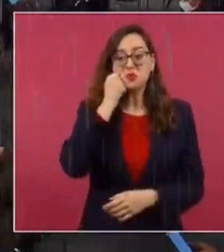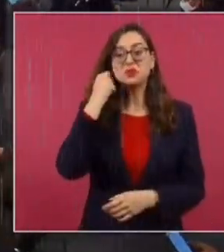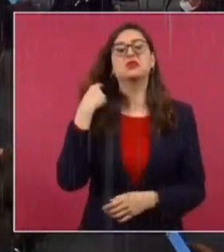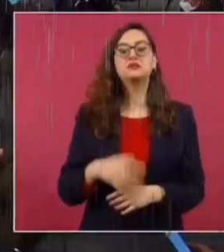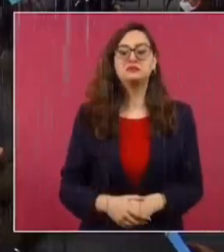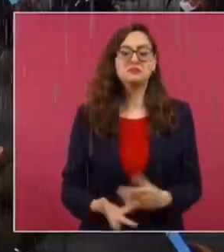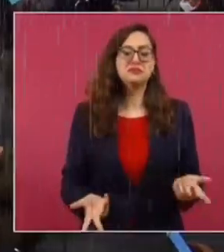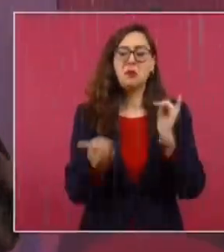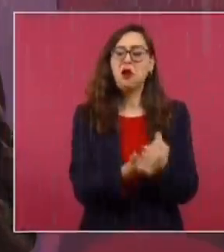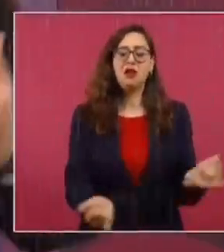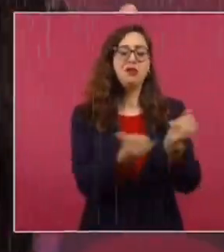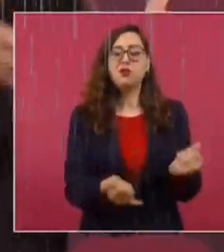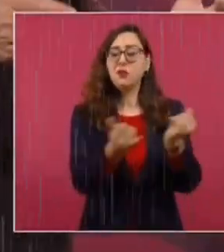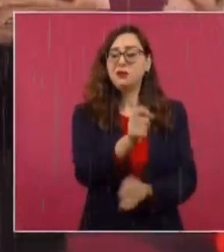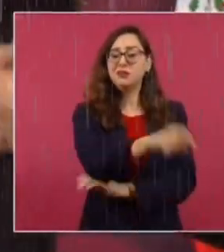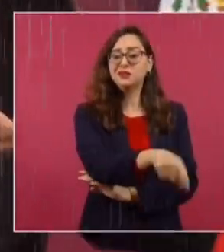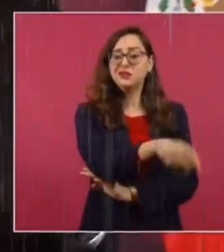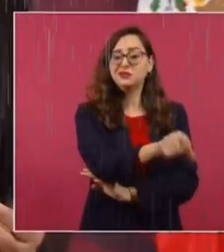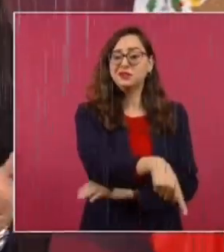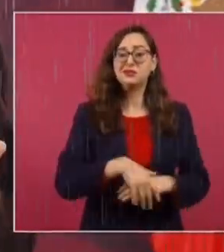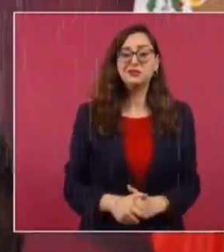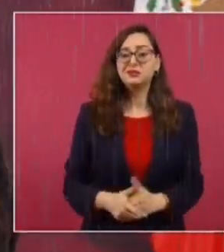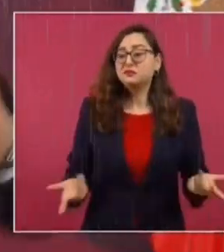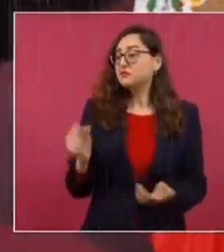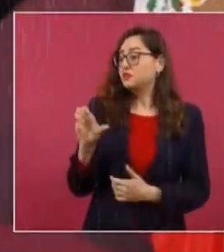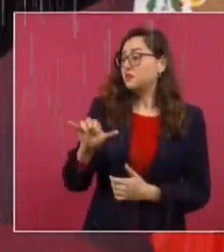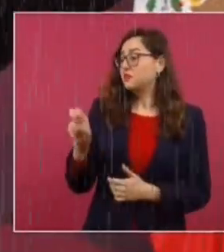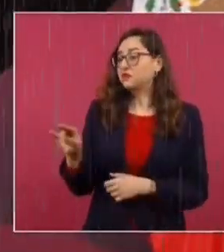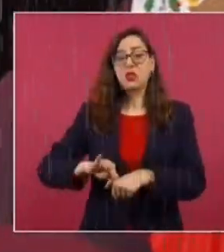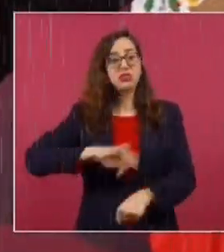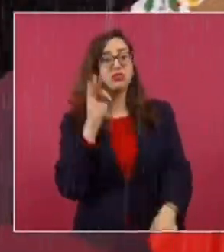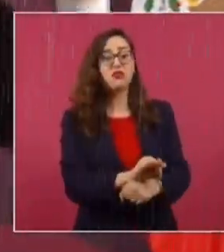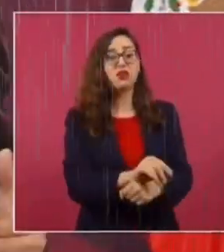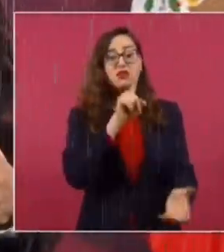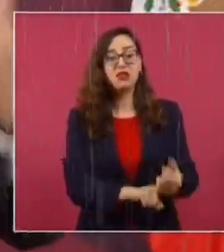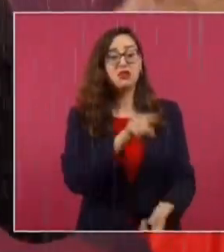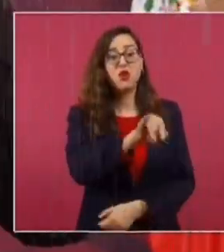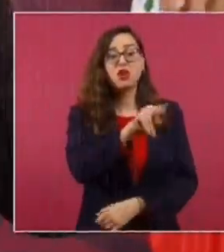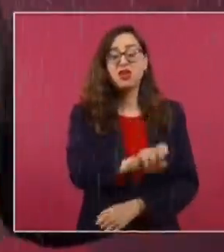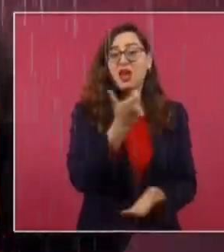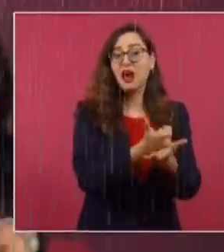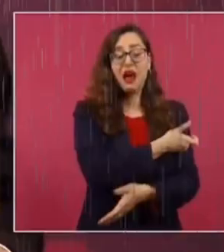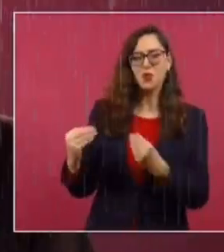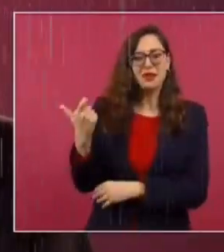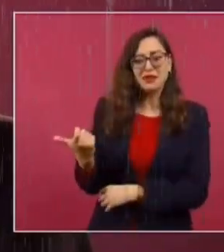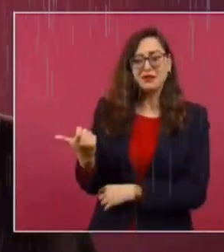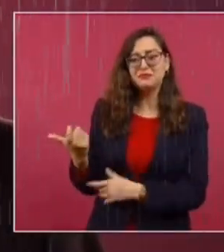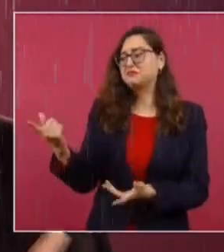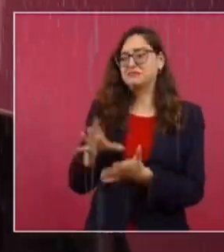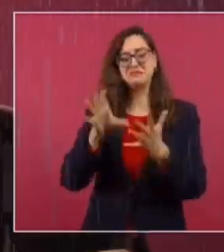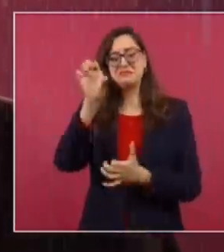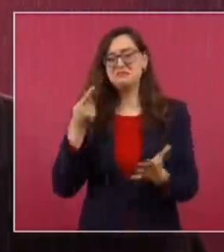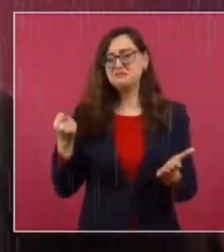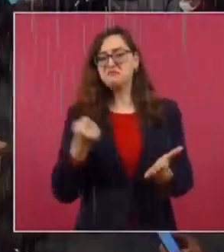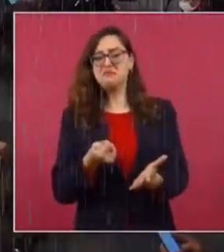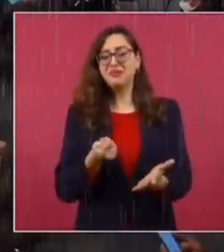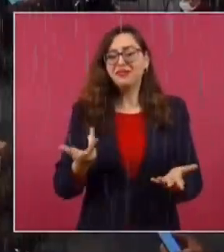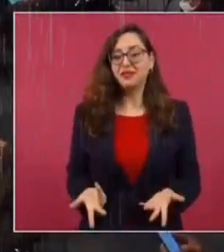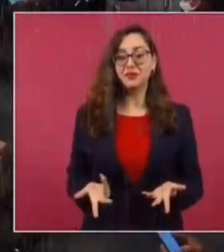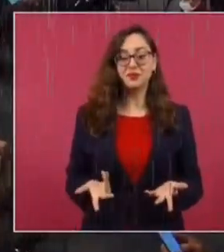Una manchita más al tigre, porque estarían avalando salarios estratoféricos para altos funcionarios públicos. ¿Qué es lo que tiene